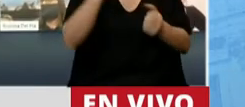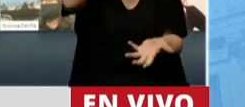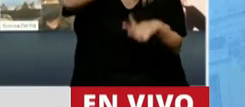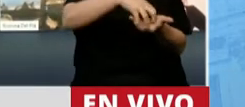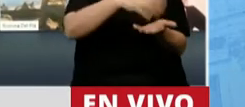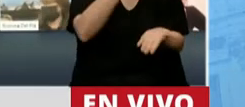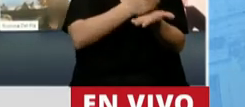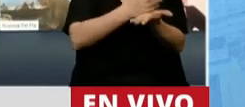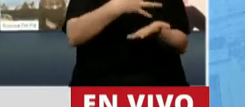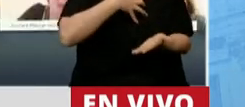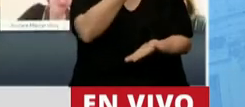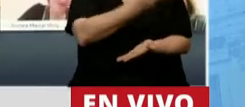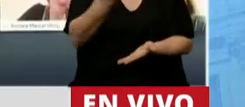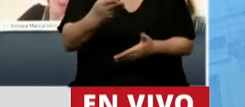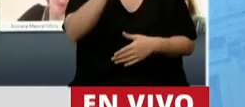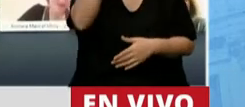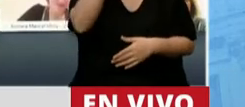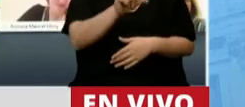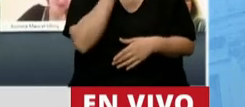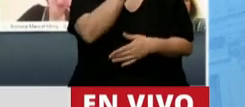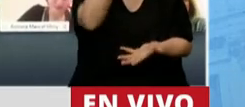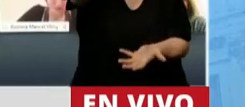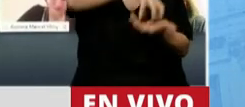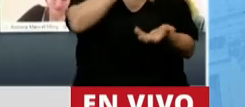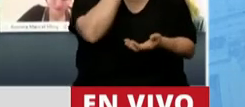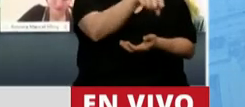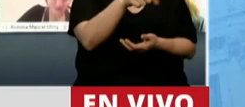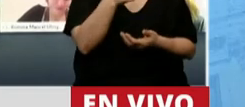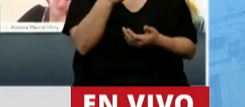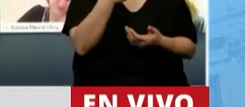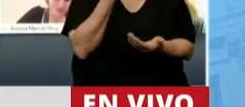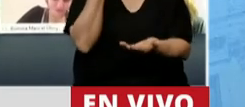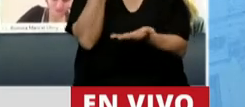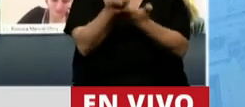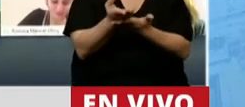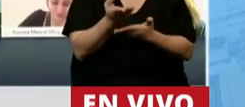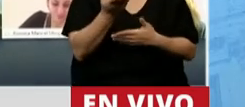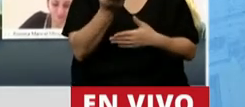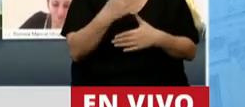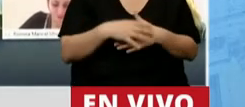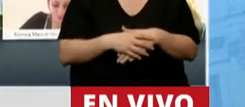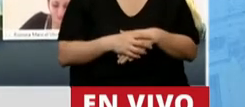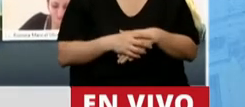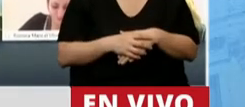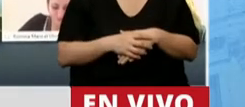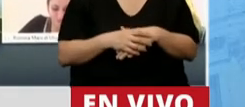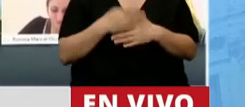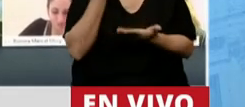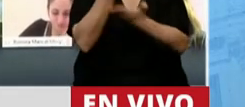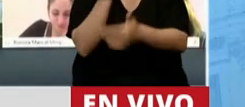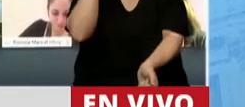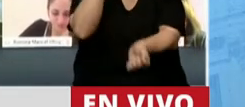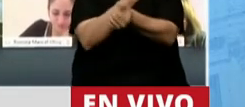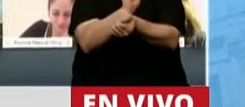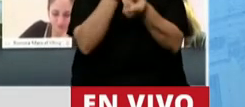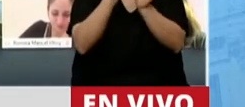de la Nación, se compadeció pidiendo la prisión domiciliaria de